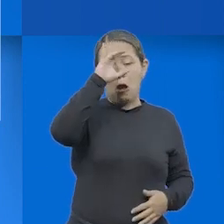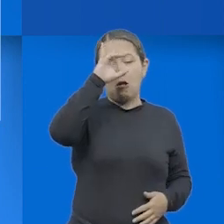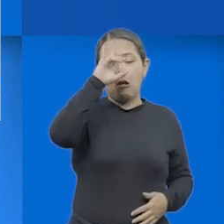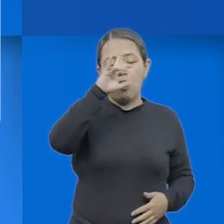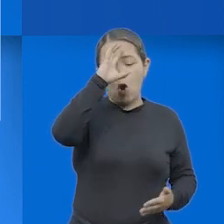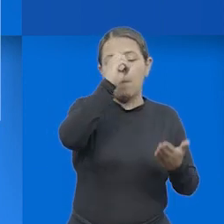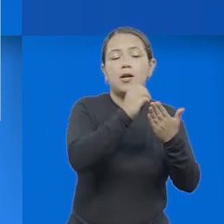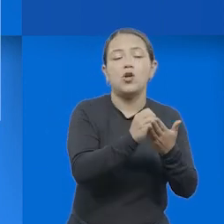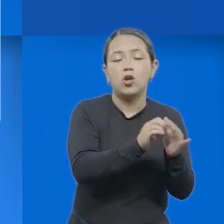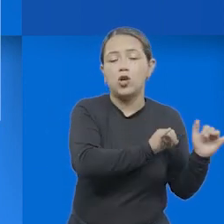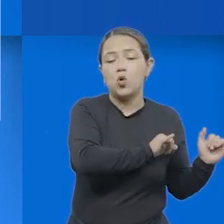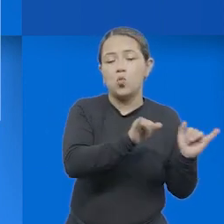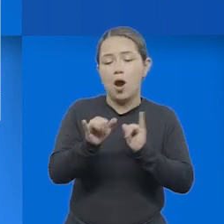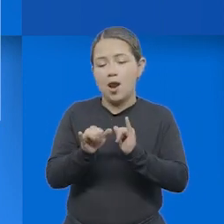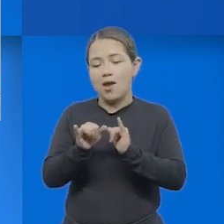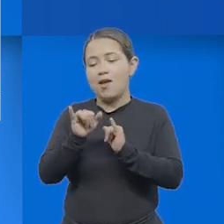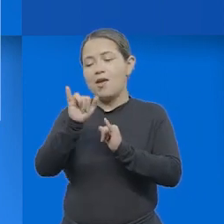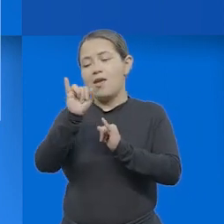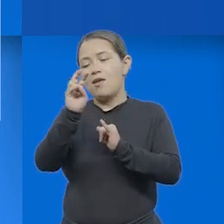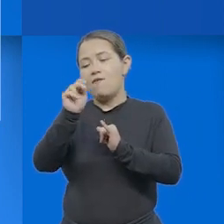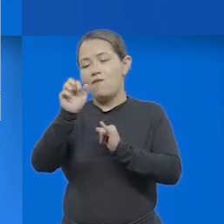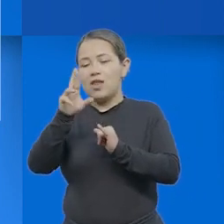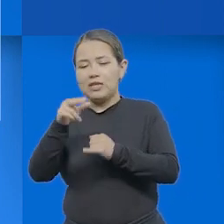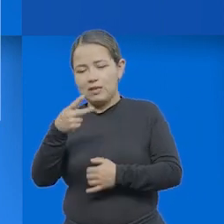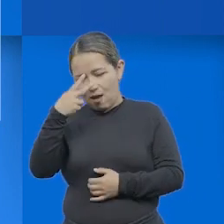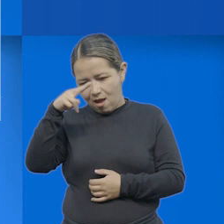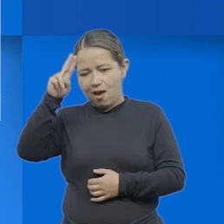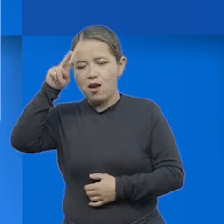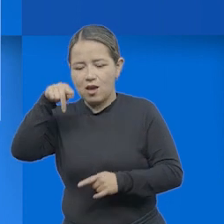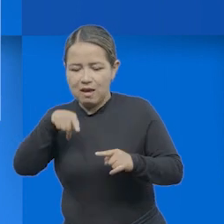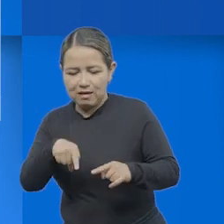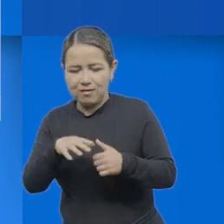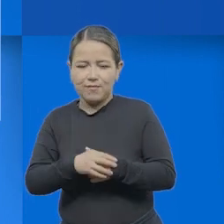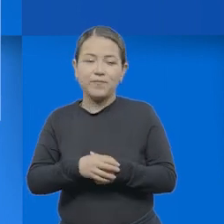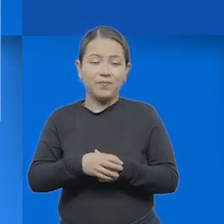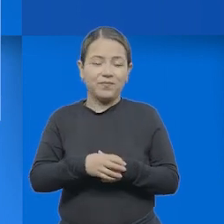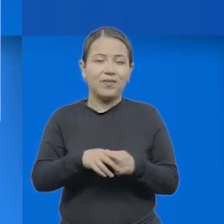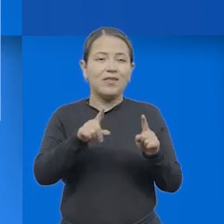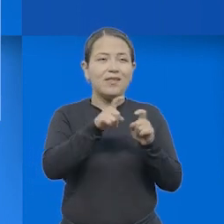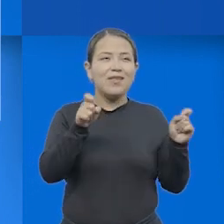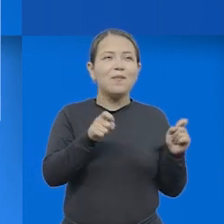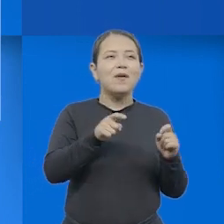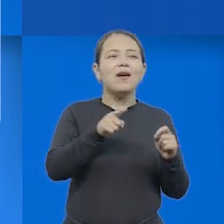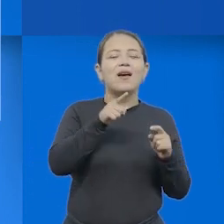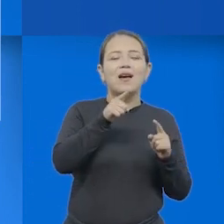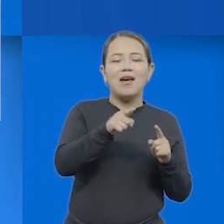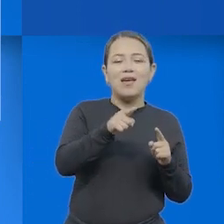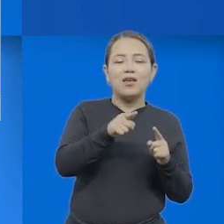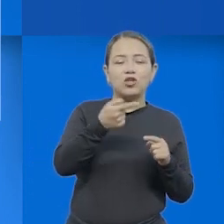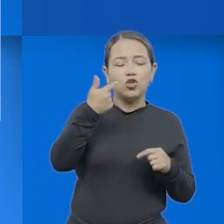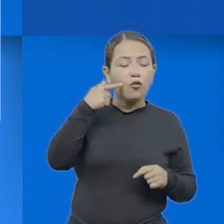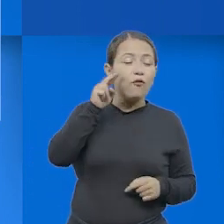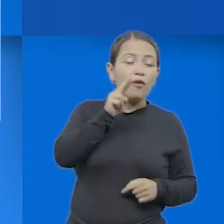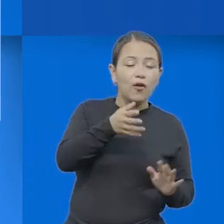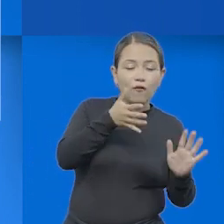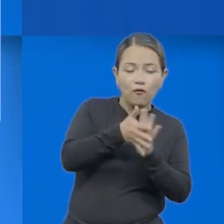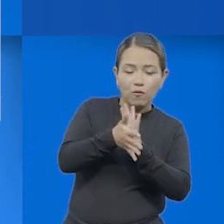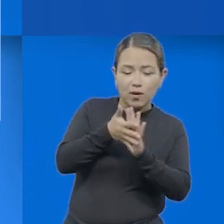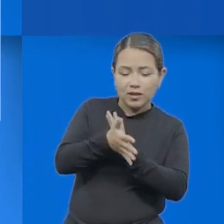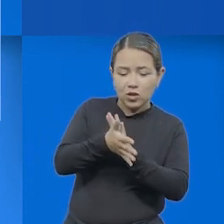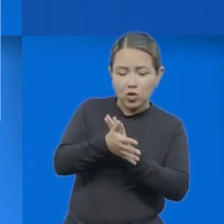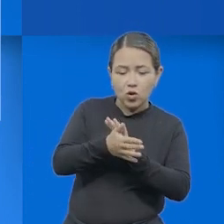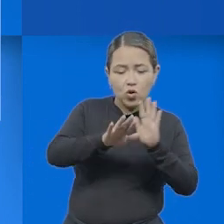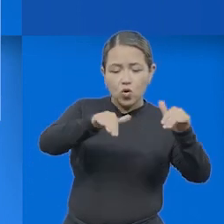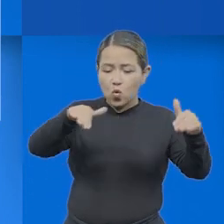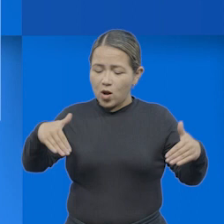una opinión es igual a una inferencia. Si yo, en el corto del almuerzo, encuentro información